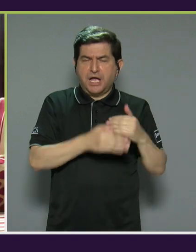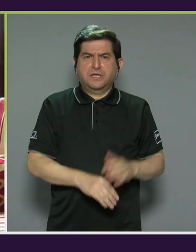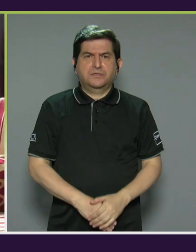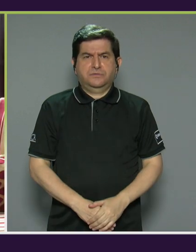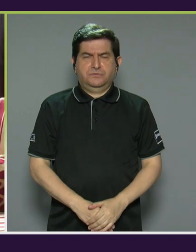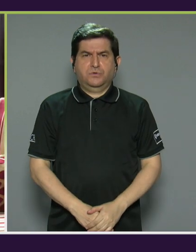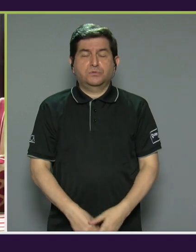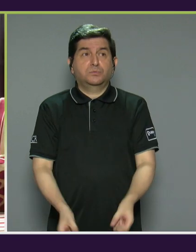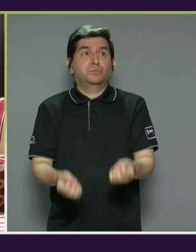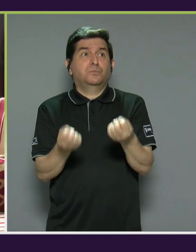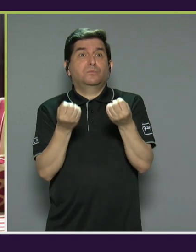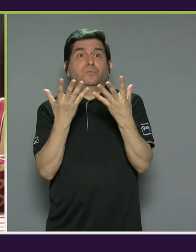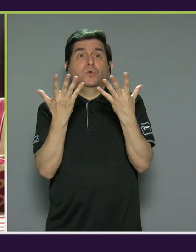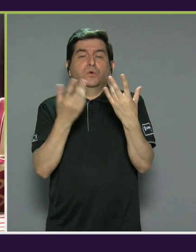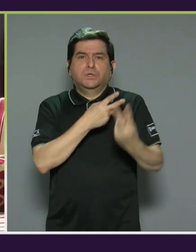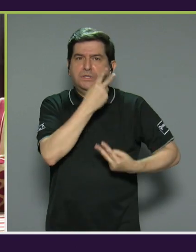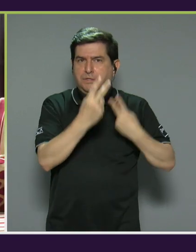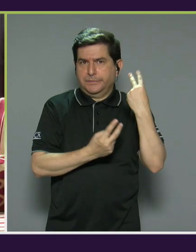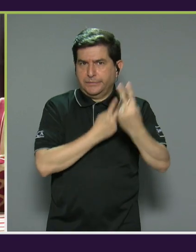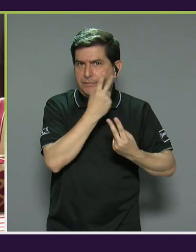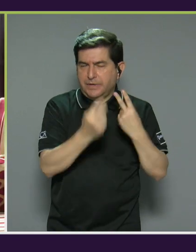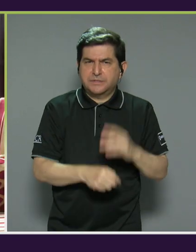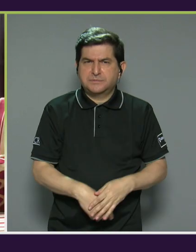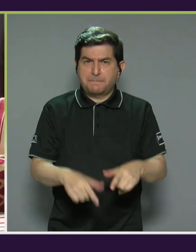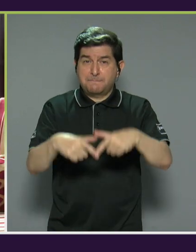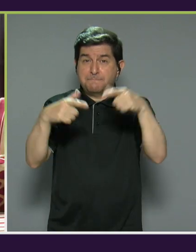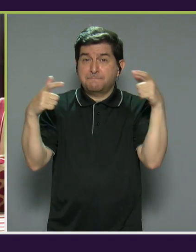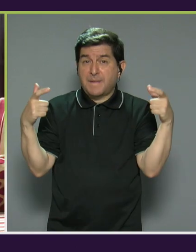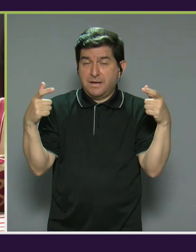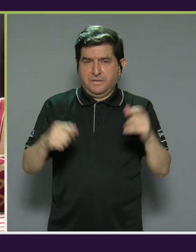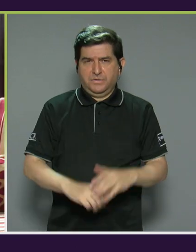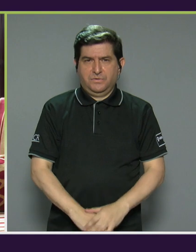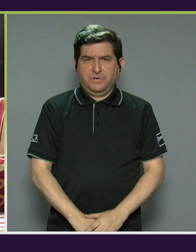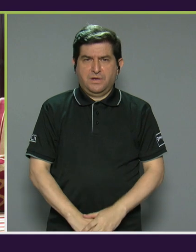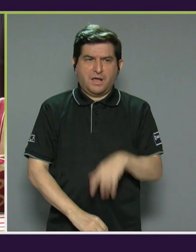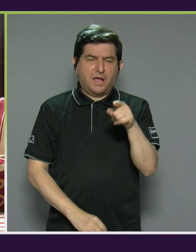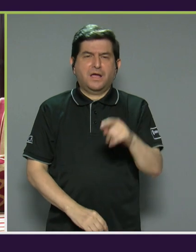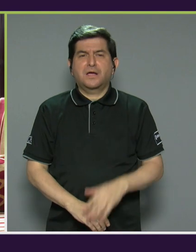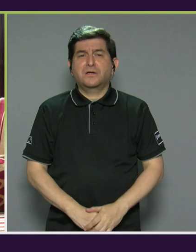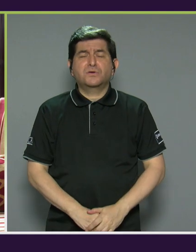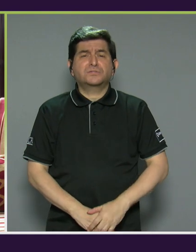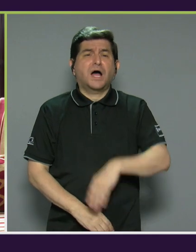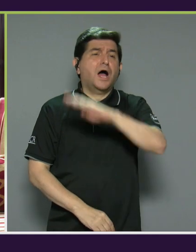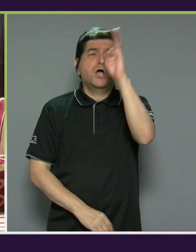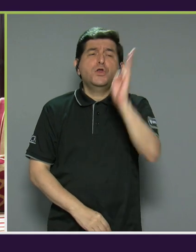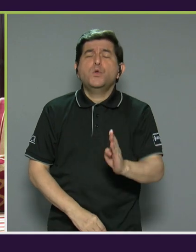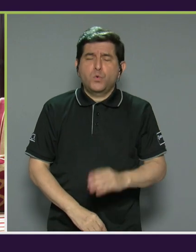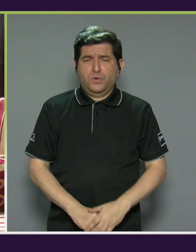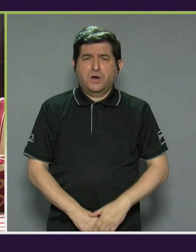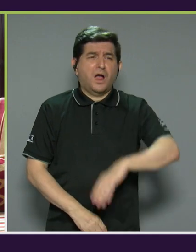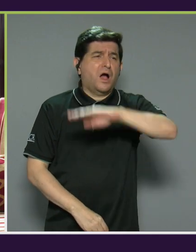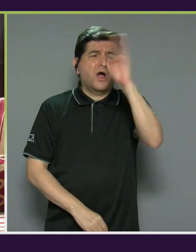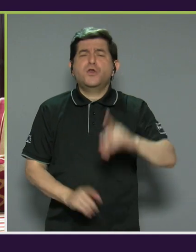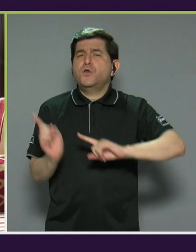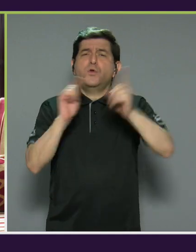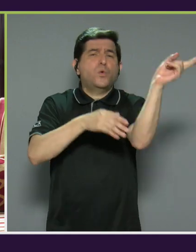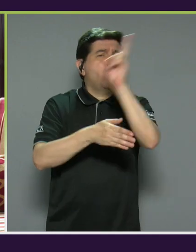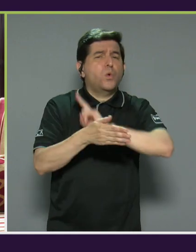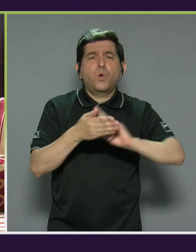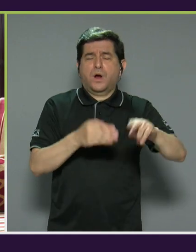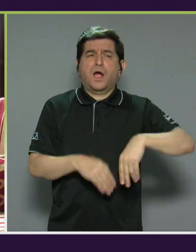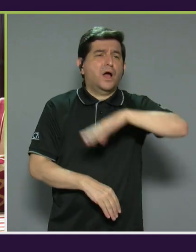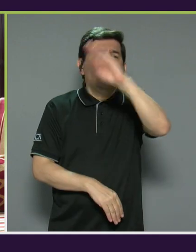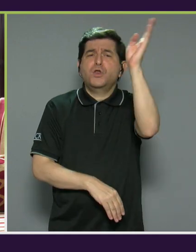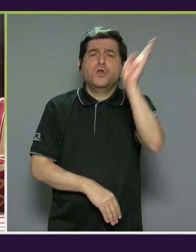pasaron muchas visitas y la mayoría traían un nunca en la boca. Nunca va a ir a la universidad,